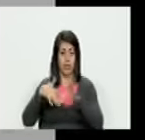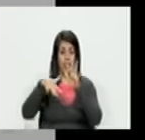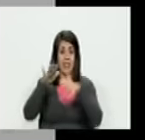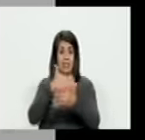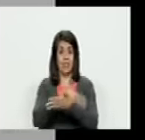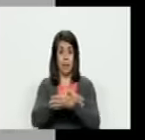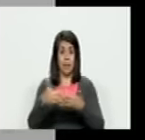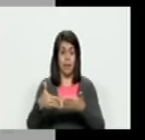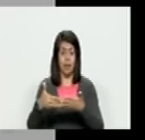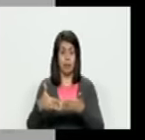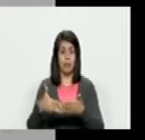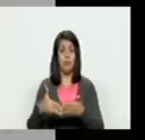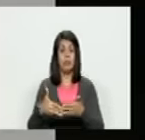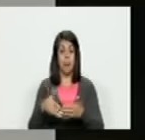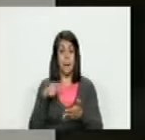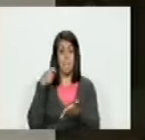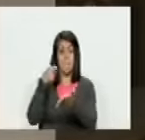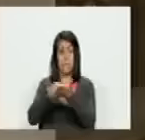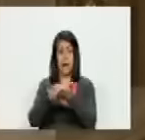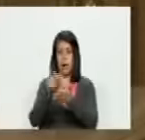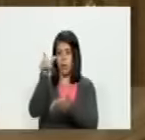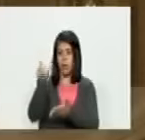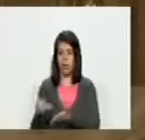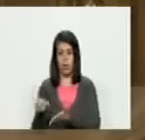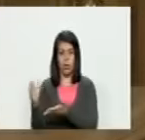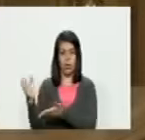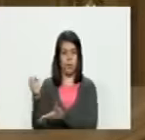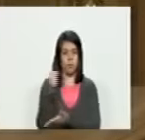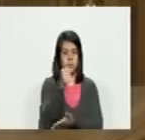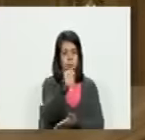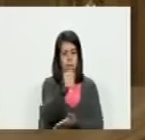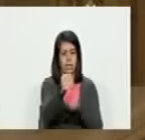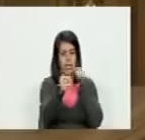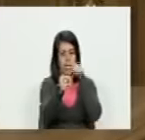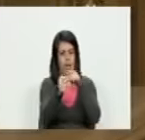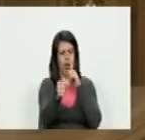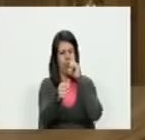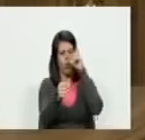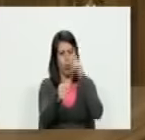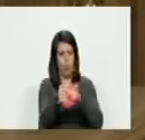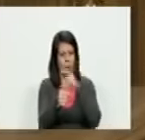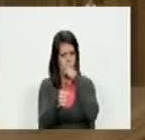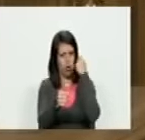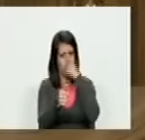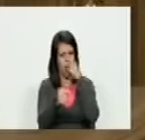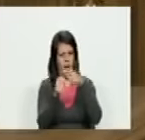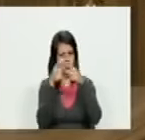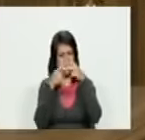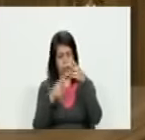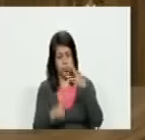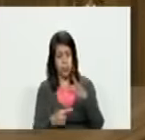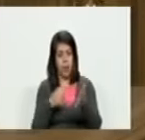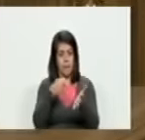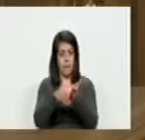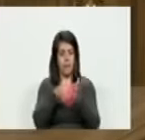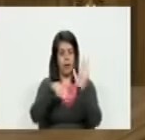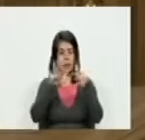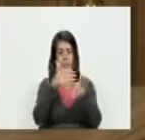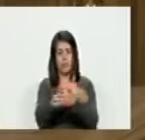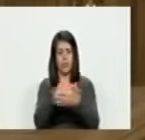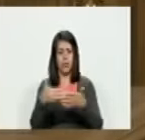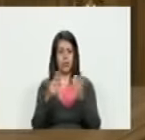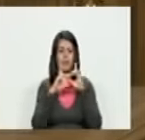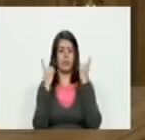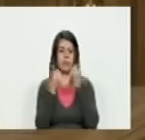millones de recompensas por su persona porque lo acusan de narcotráfico del cartel de los soles etcétera el departamento de estado ya lo